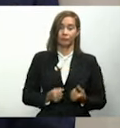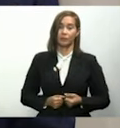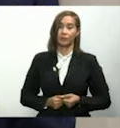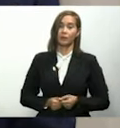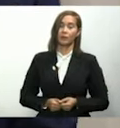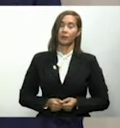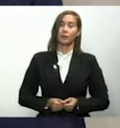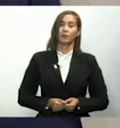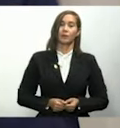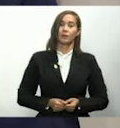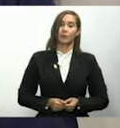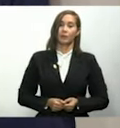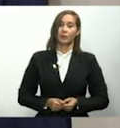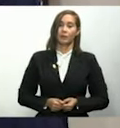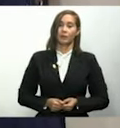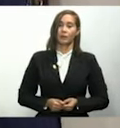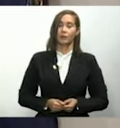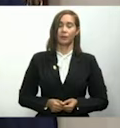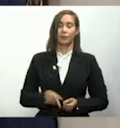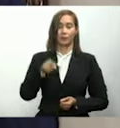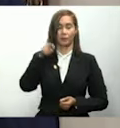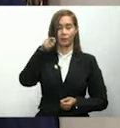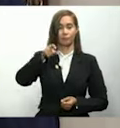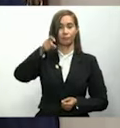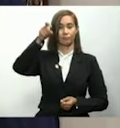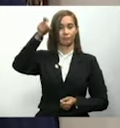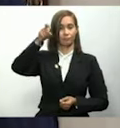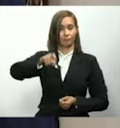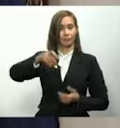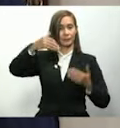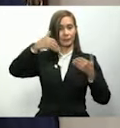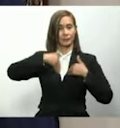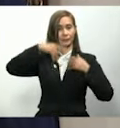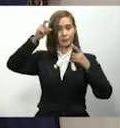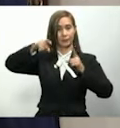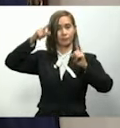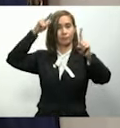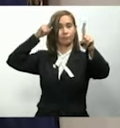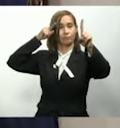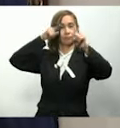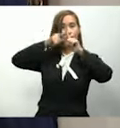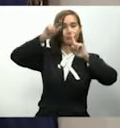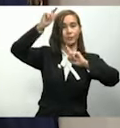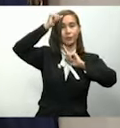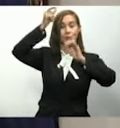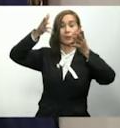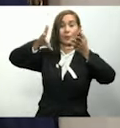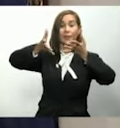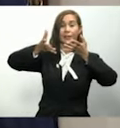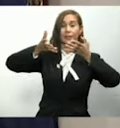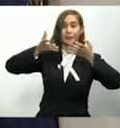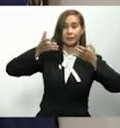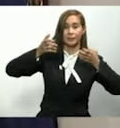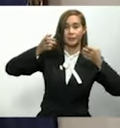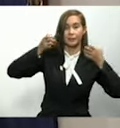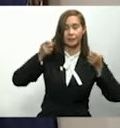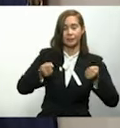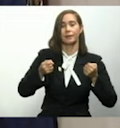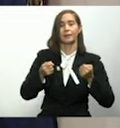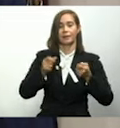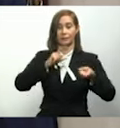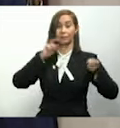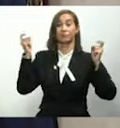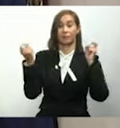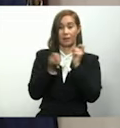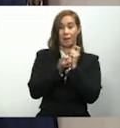debe de ser un objetivo de un gobierno que quiera y que quiera hacer